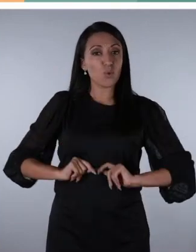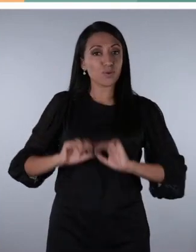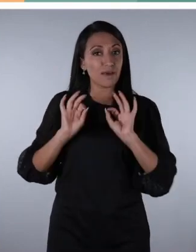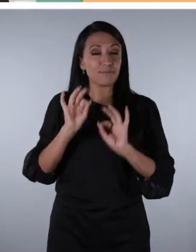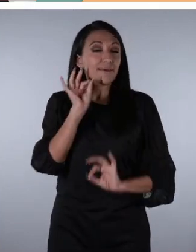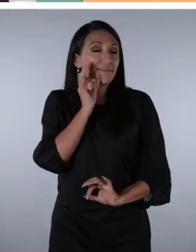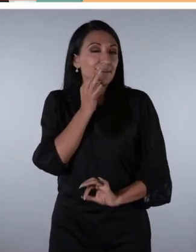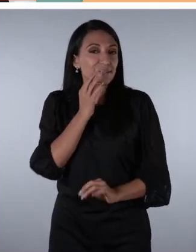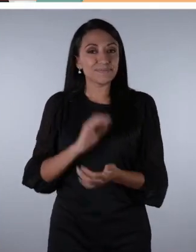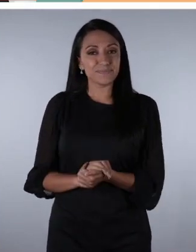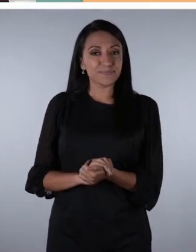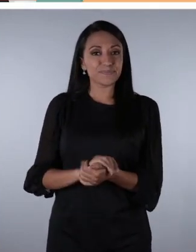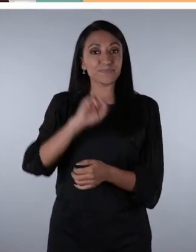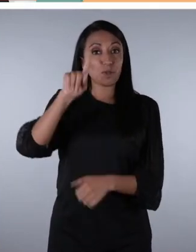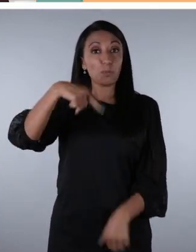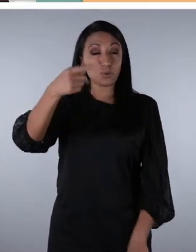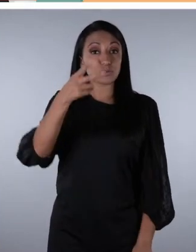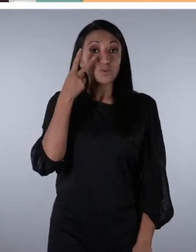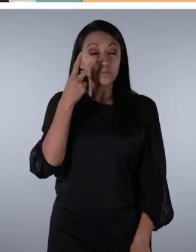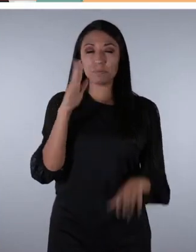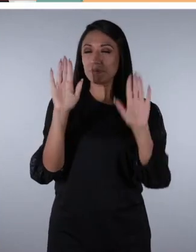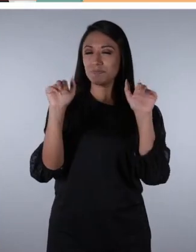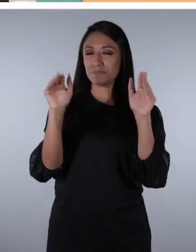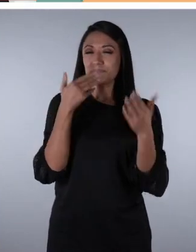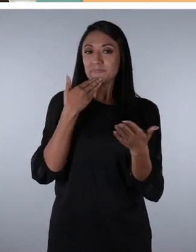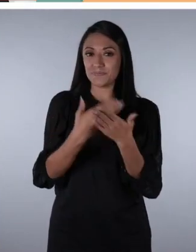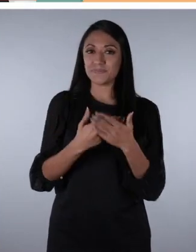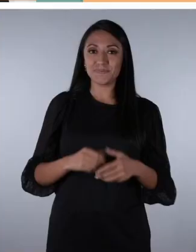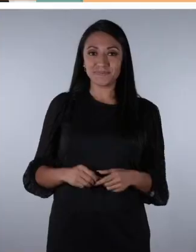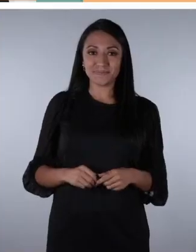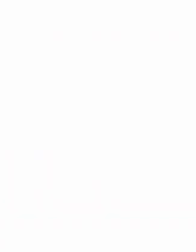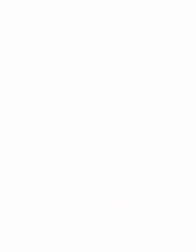deliciosa. Nos vemos pronto. Gracias por acompañarnos.